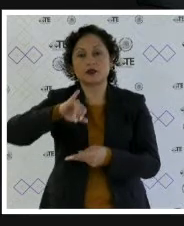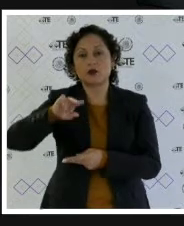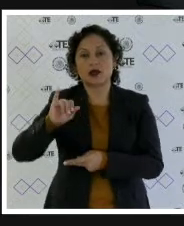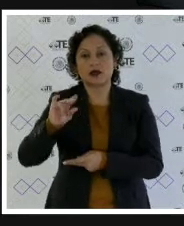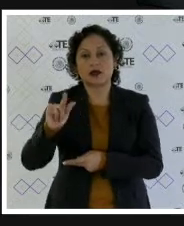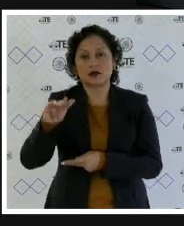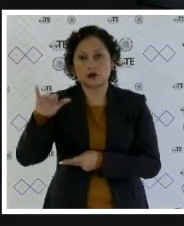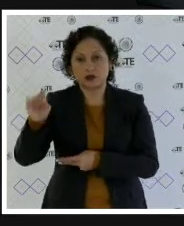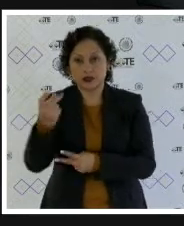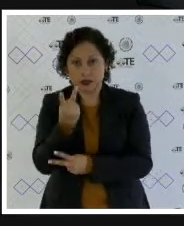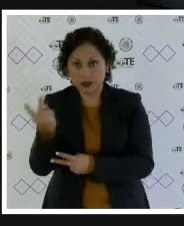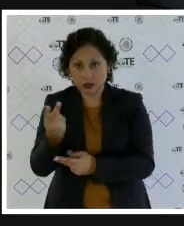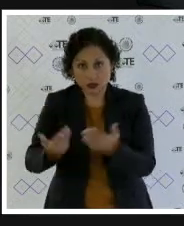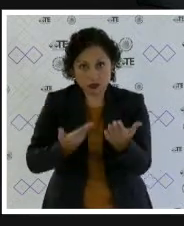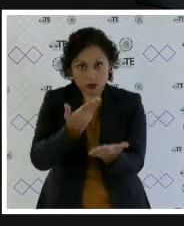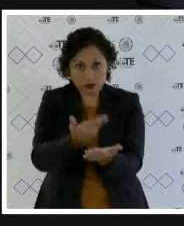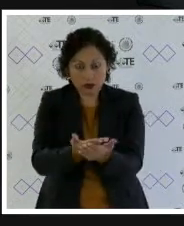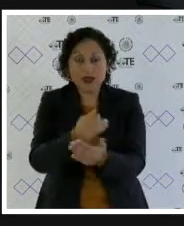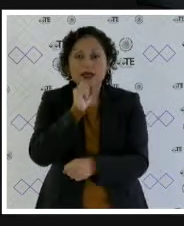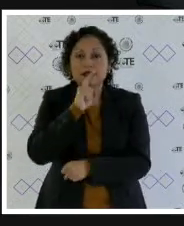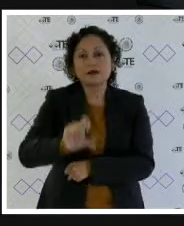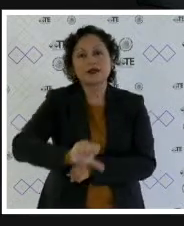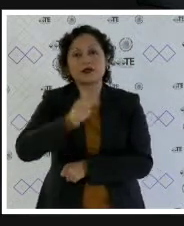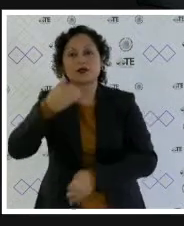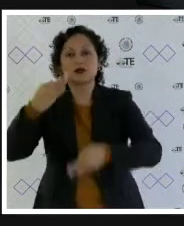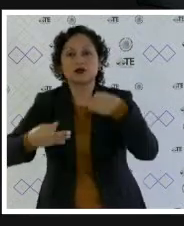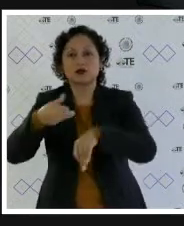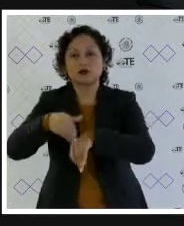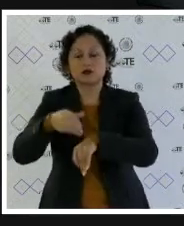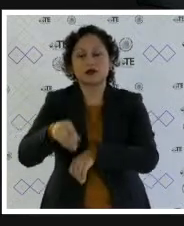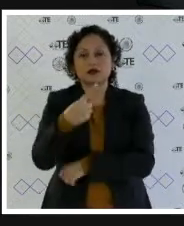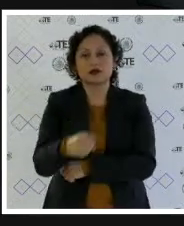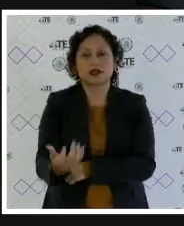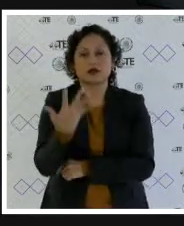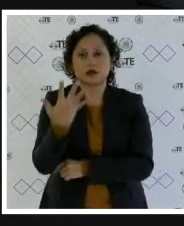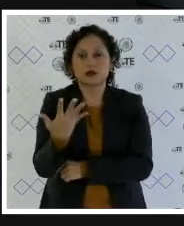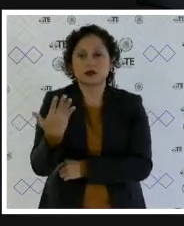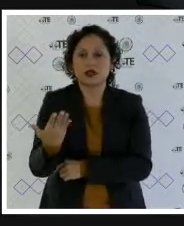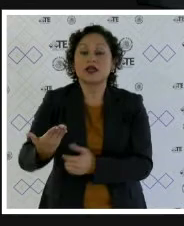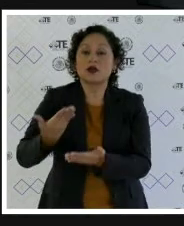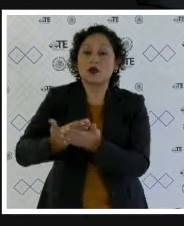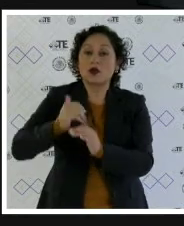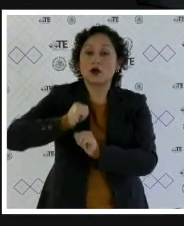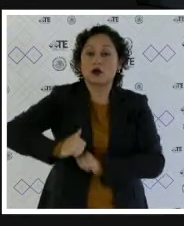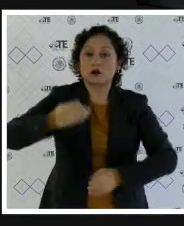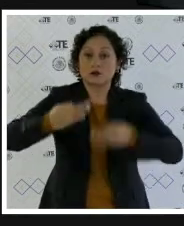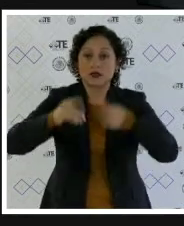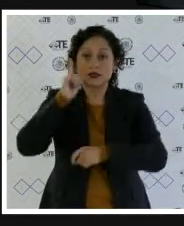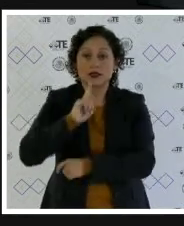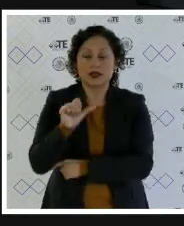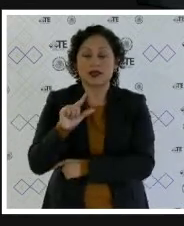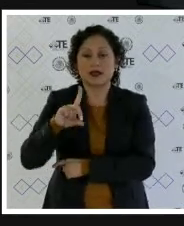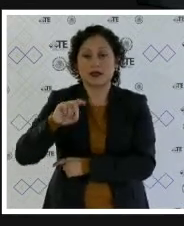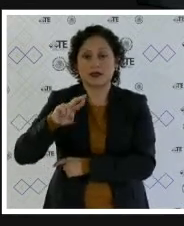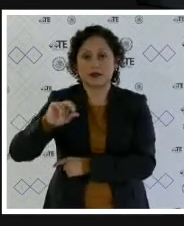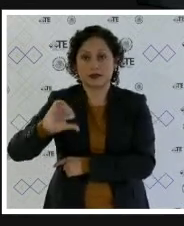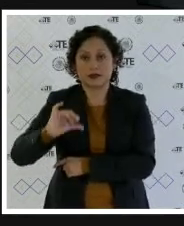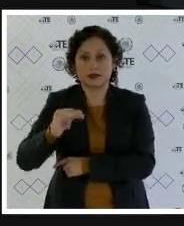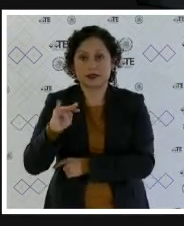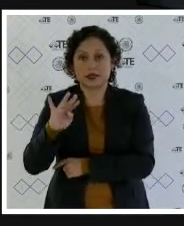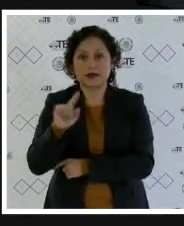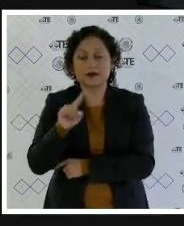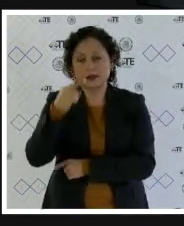respectivamente, así como del diverso juicio electoral 105 que presenta la ponencia de la magistrada Alejandra Chávez Camarena para dar